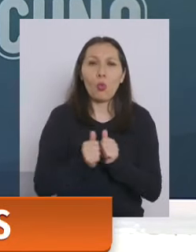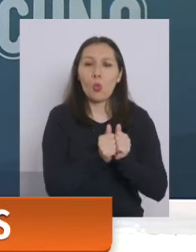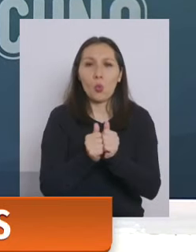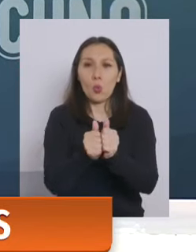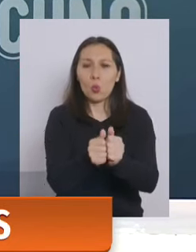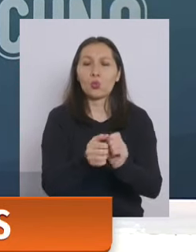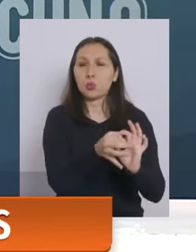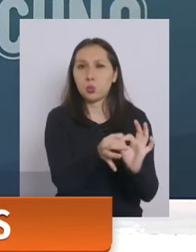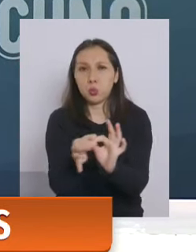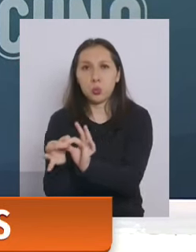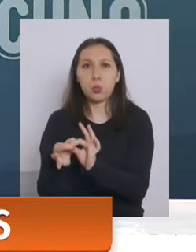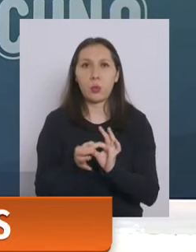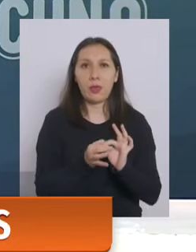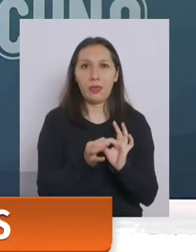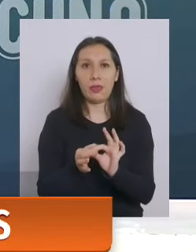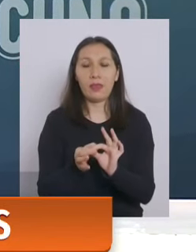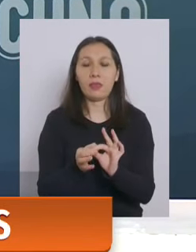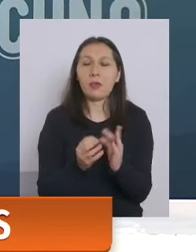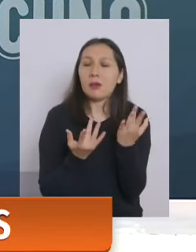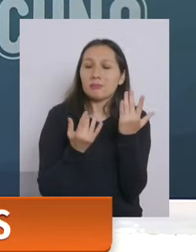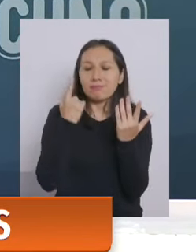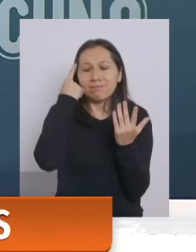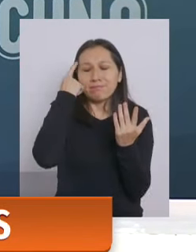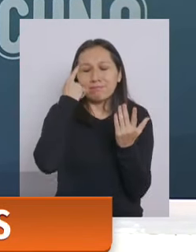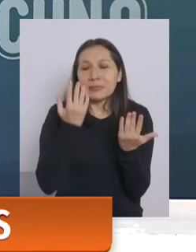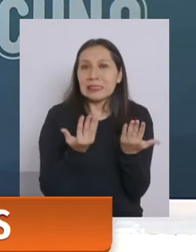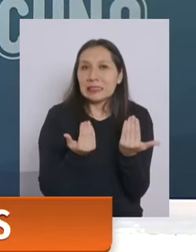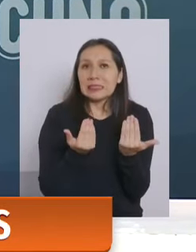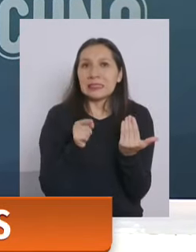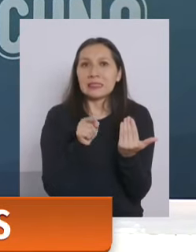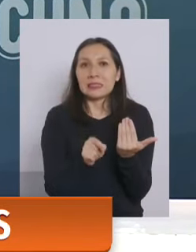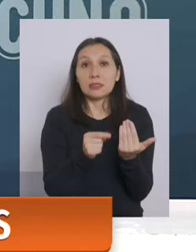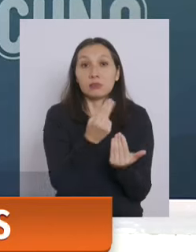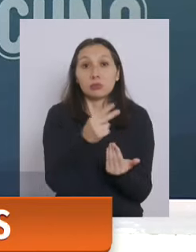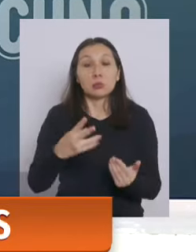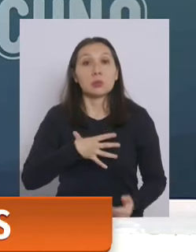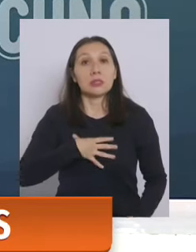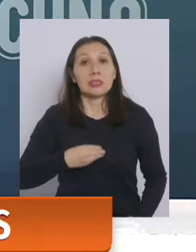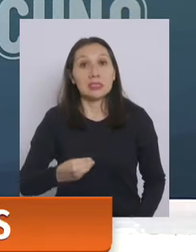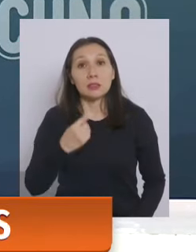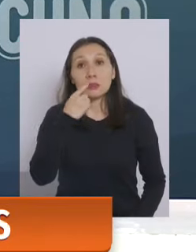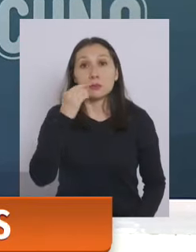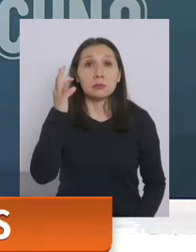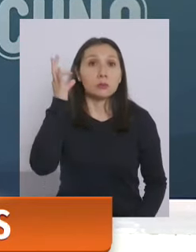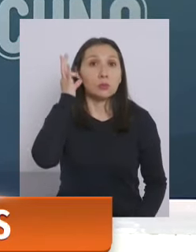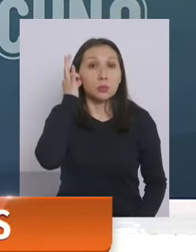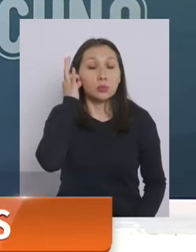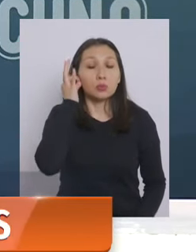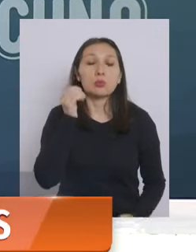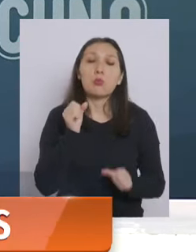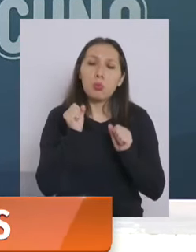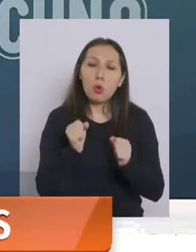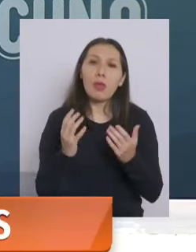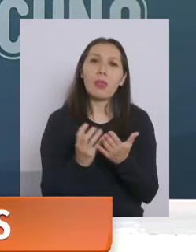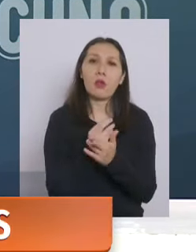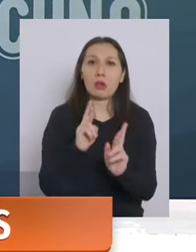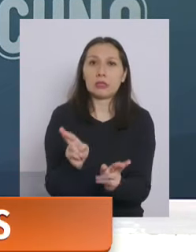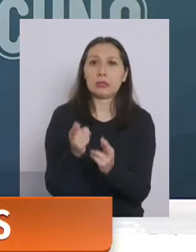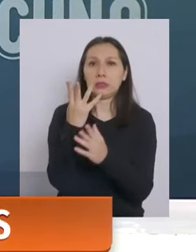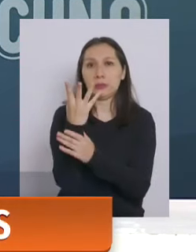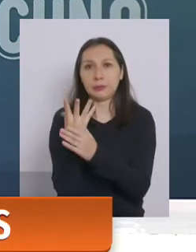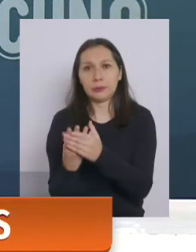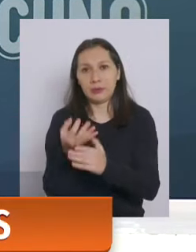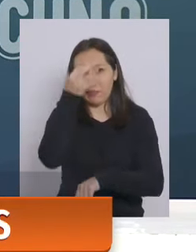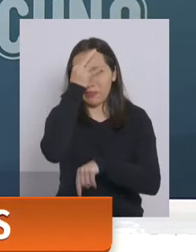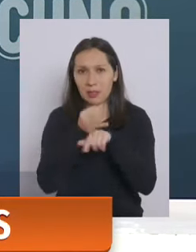todos unidos con la esperanza de que sus hijitas y sus hijitos se logren recuperar de